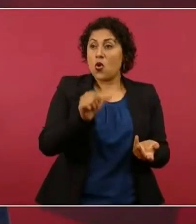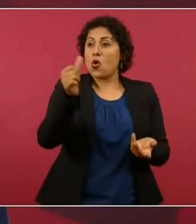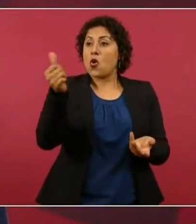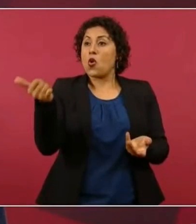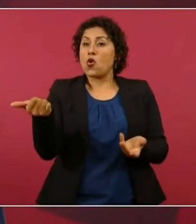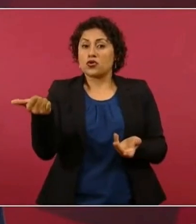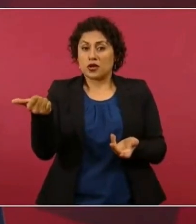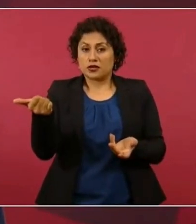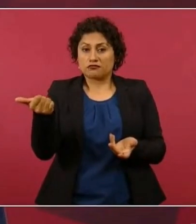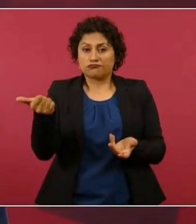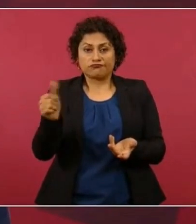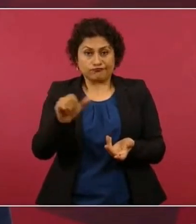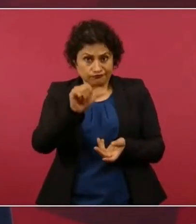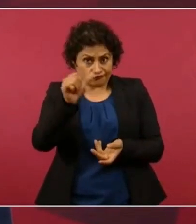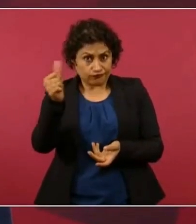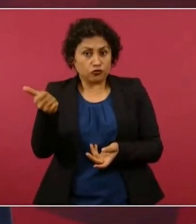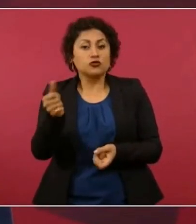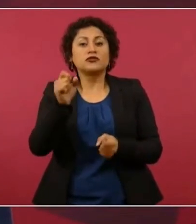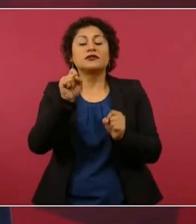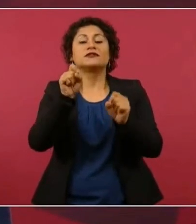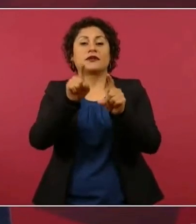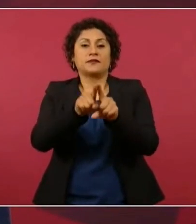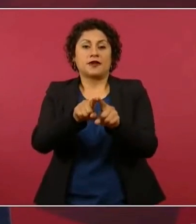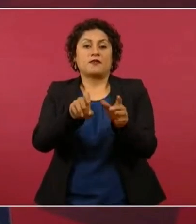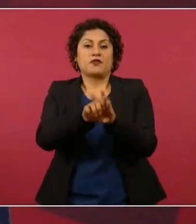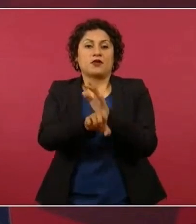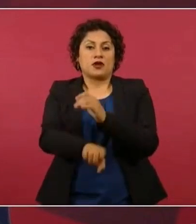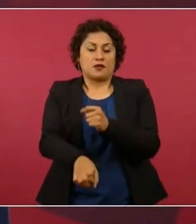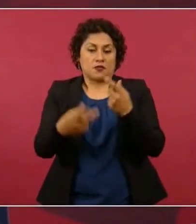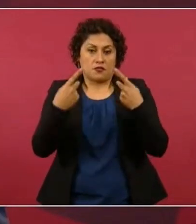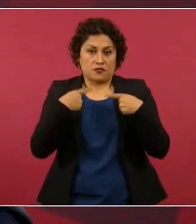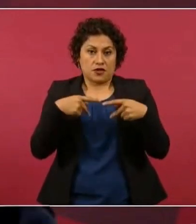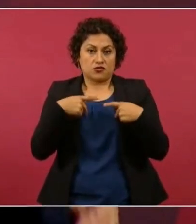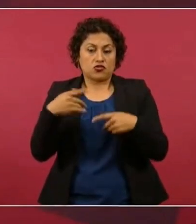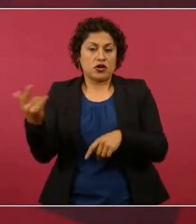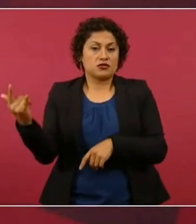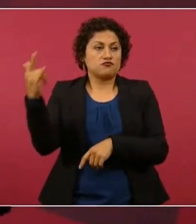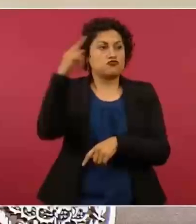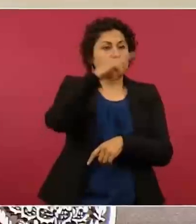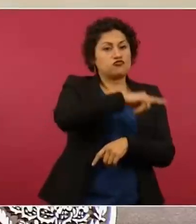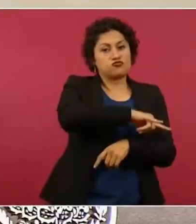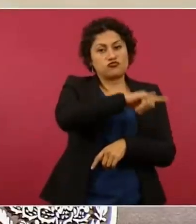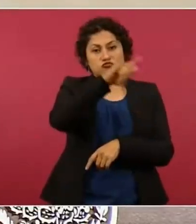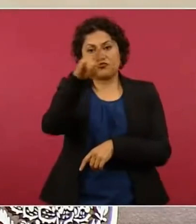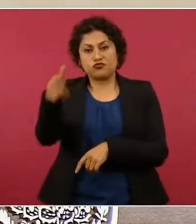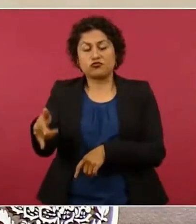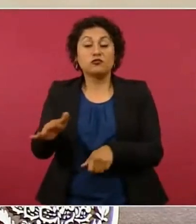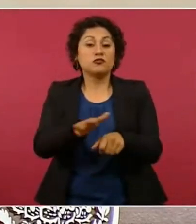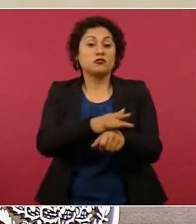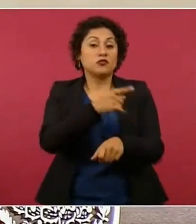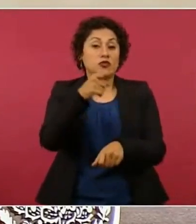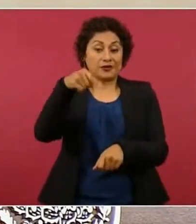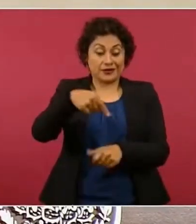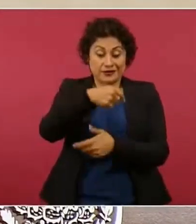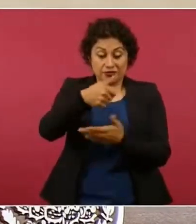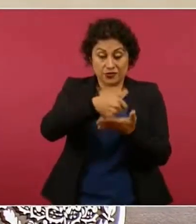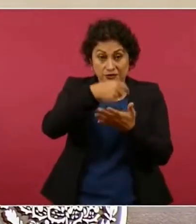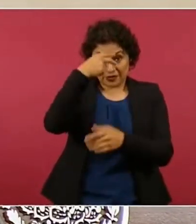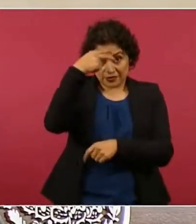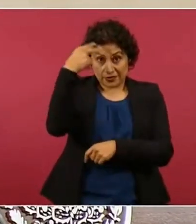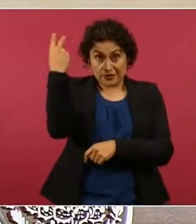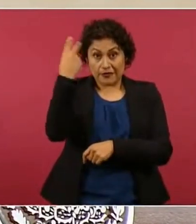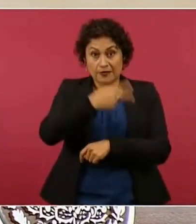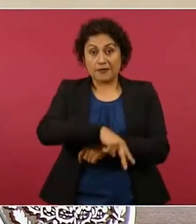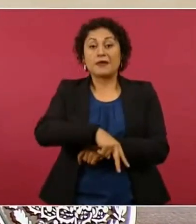que tienen que ver con el pasaje, porque el aeropuerto de la Ciudad de México lo